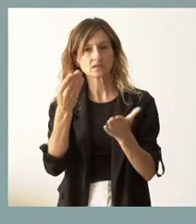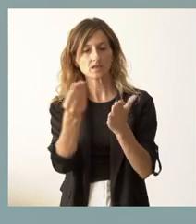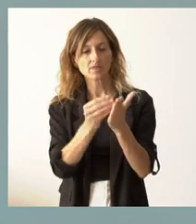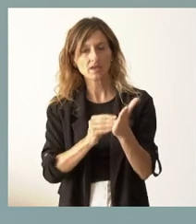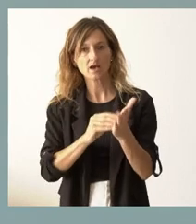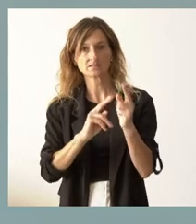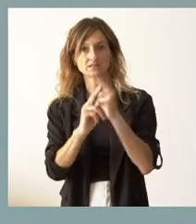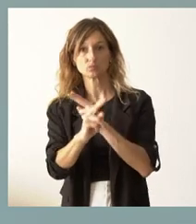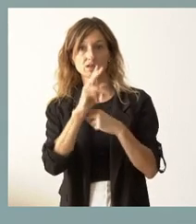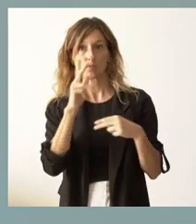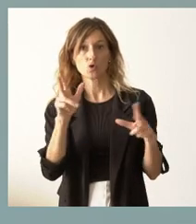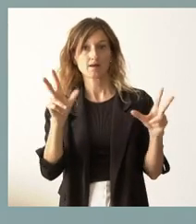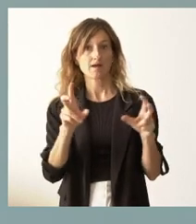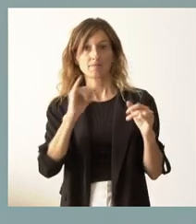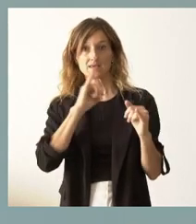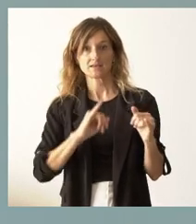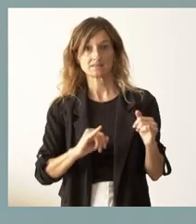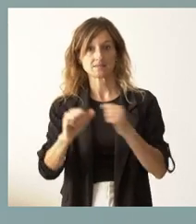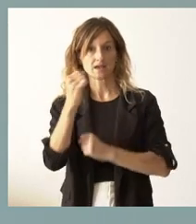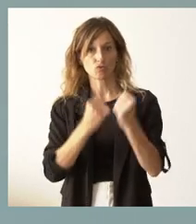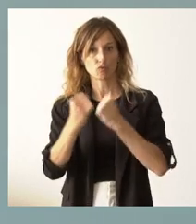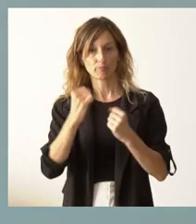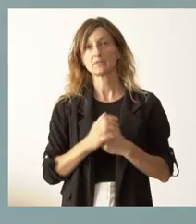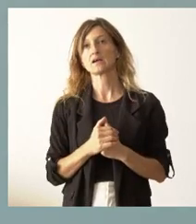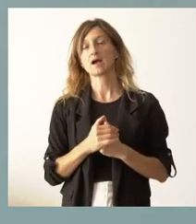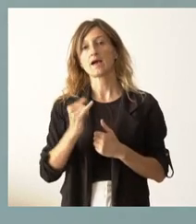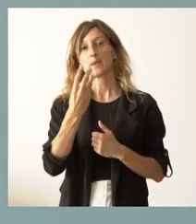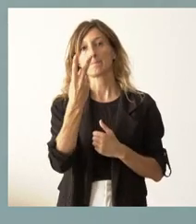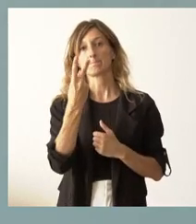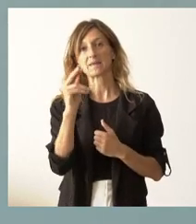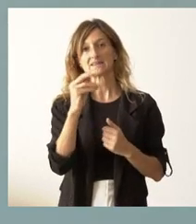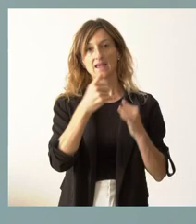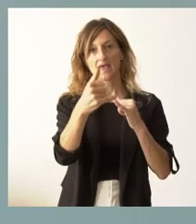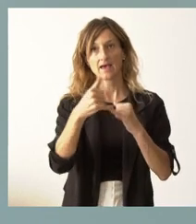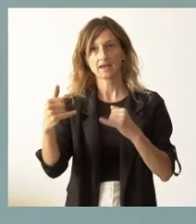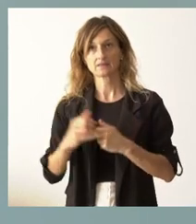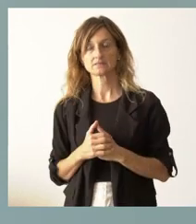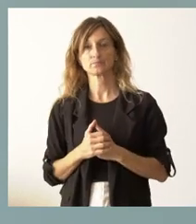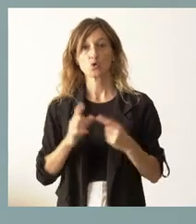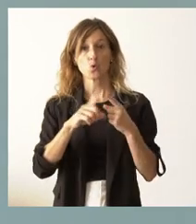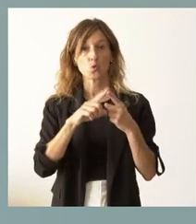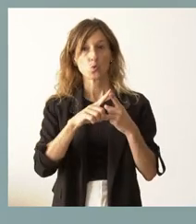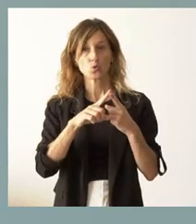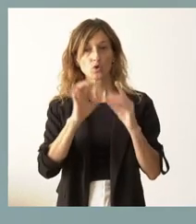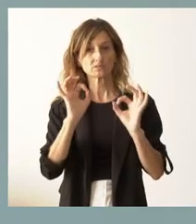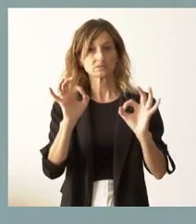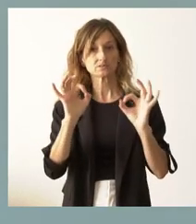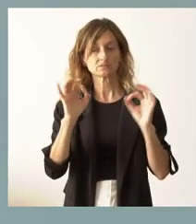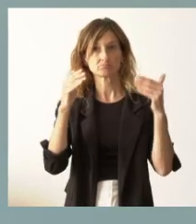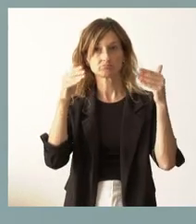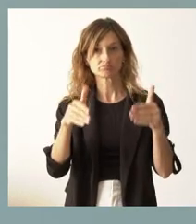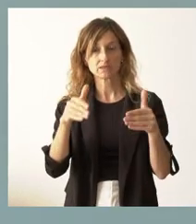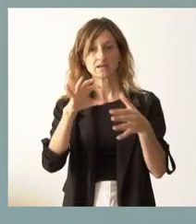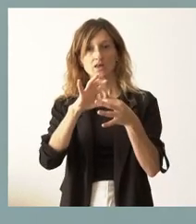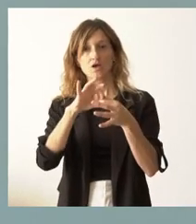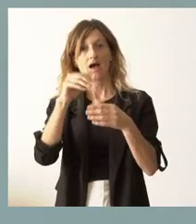ante el agravamiento de la crisis económica y tenía 20 ejes. Uno de los ejes, específicamente, es el que tenía que ver con el ahorro